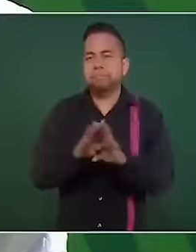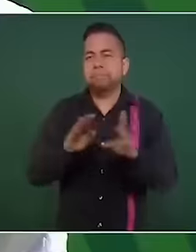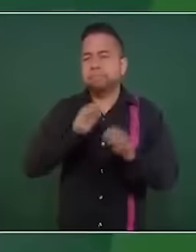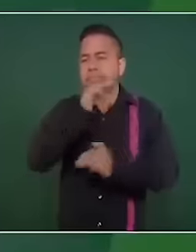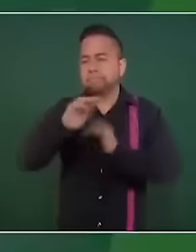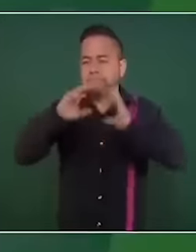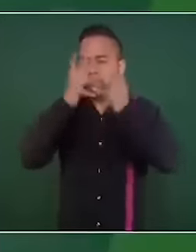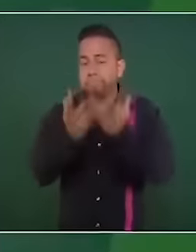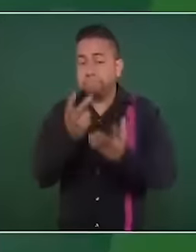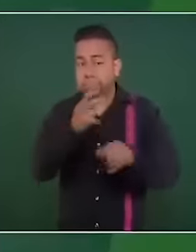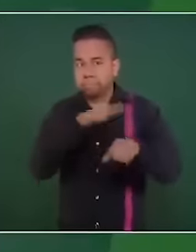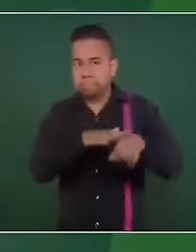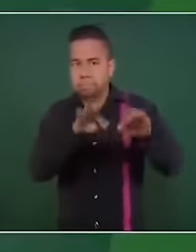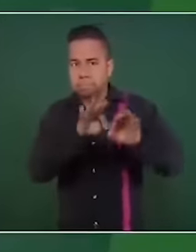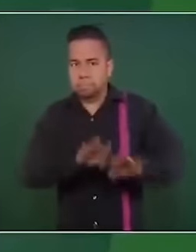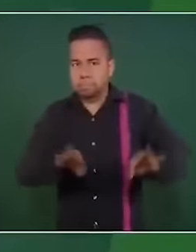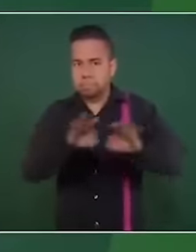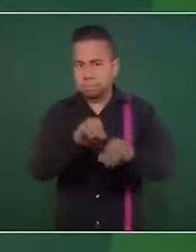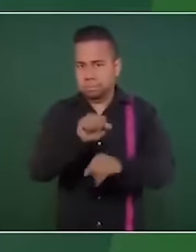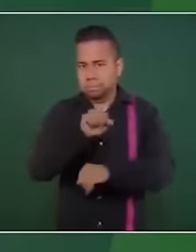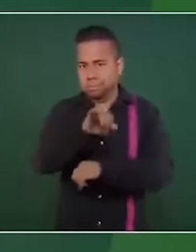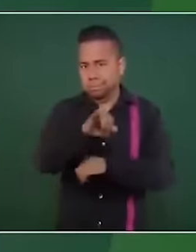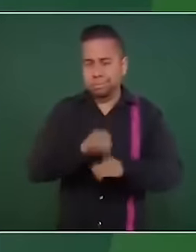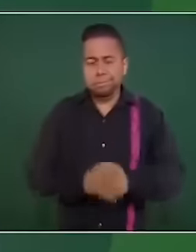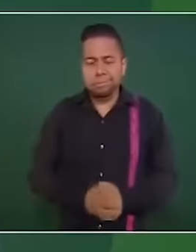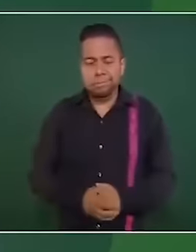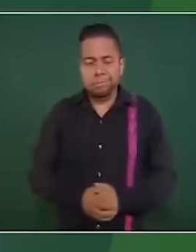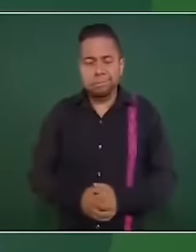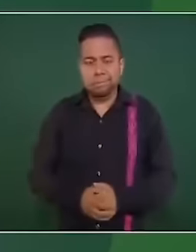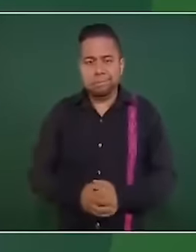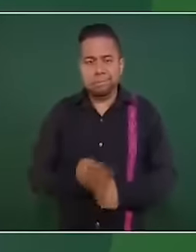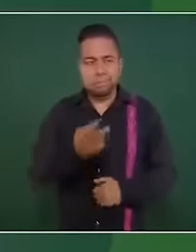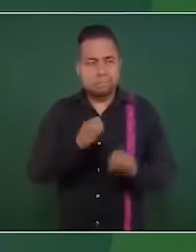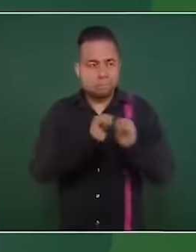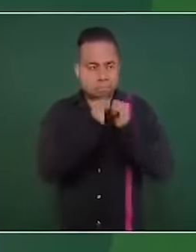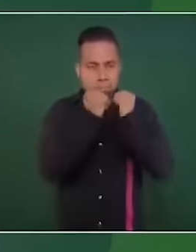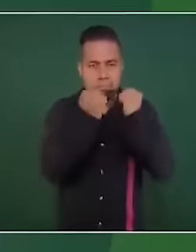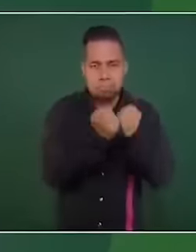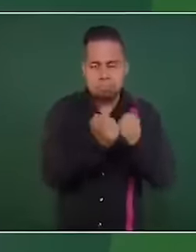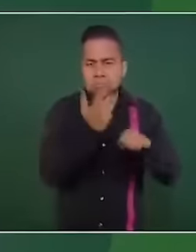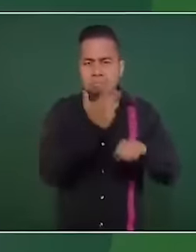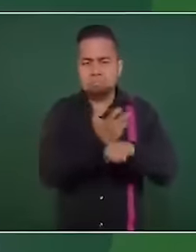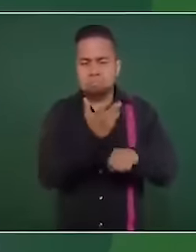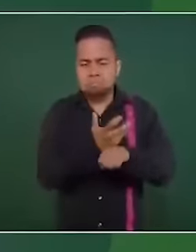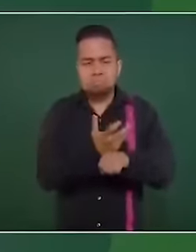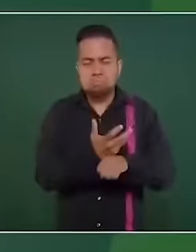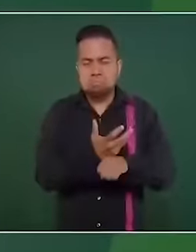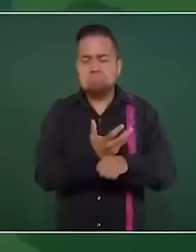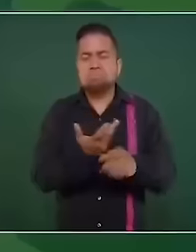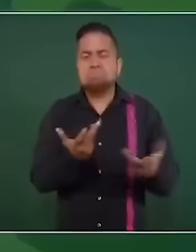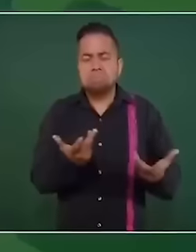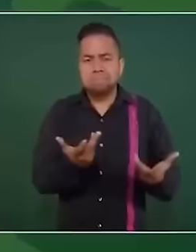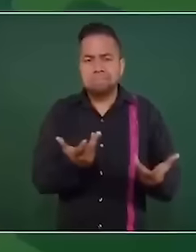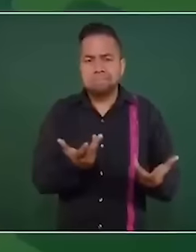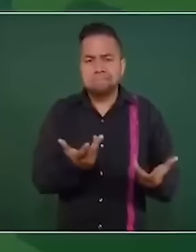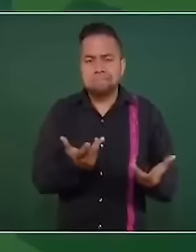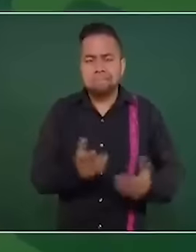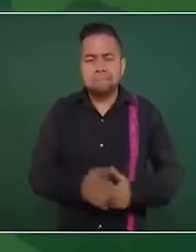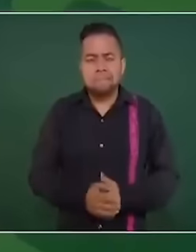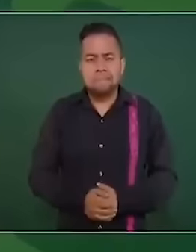principal socio de Estados Unidos en el